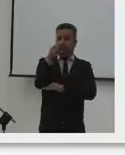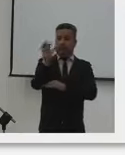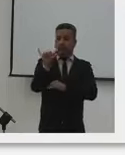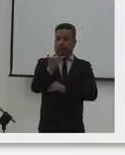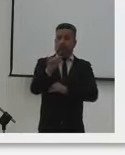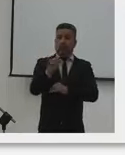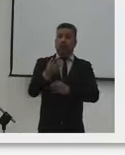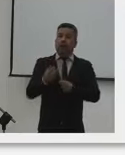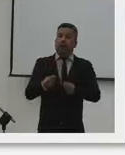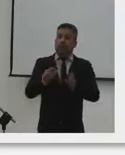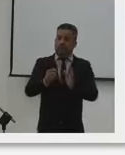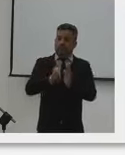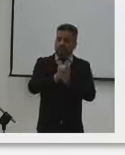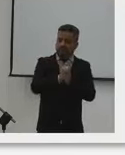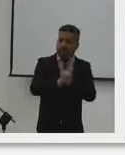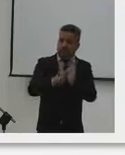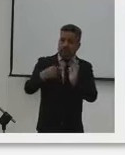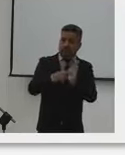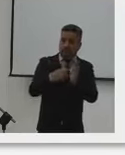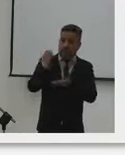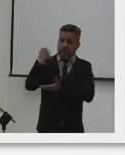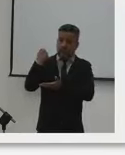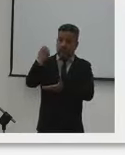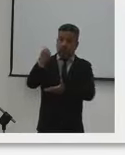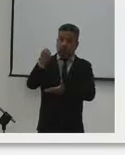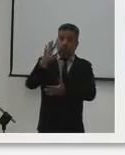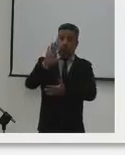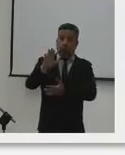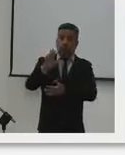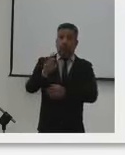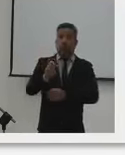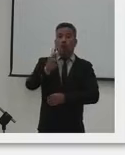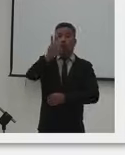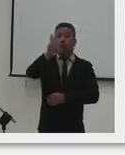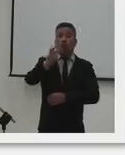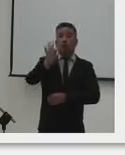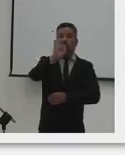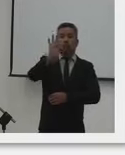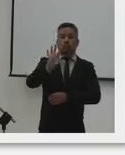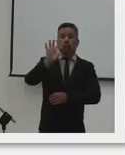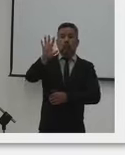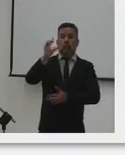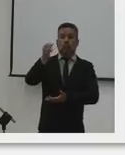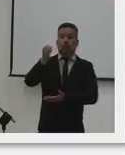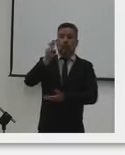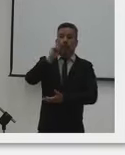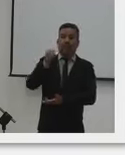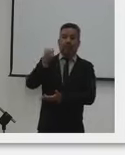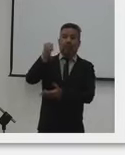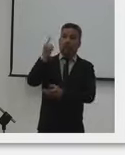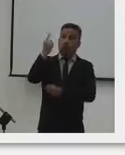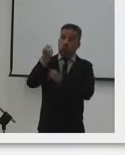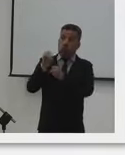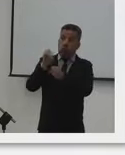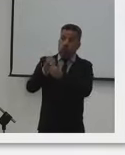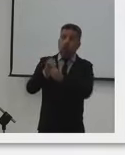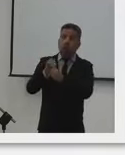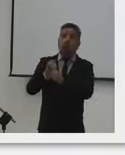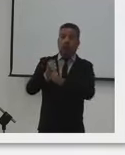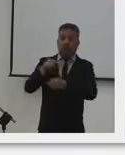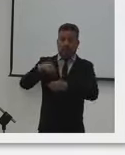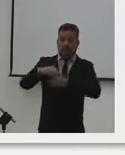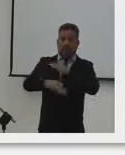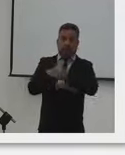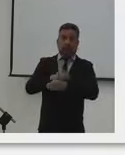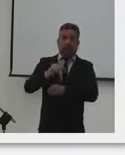donde queremos dejar plasmado con recursos, repito, del 8% del presupuesto anual